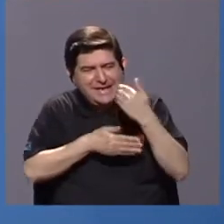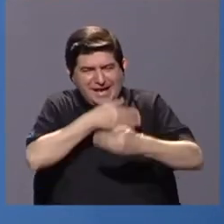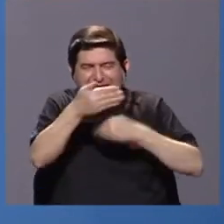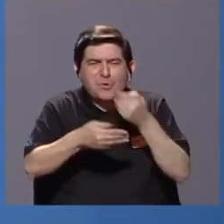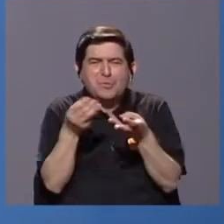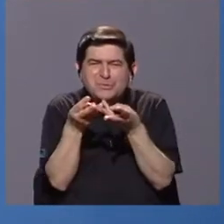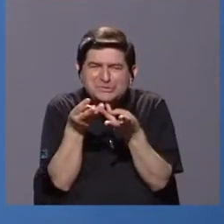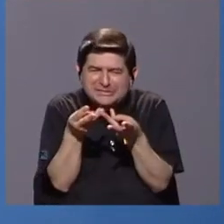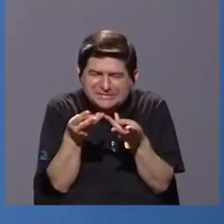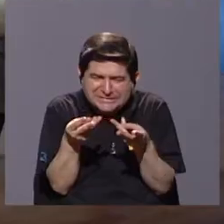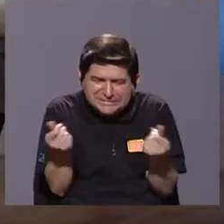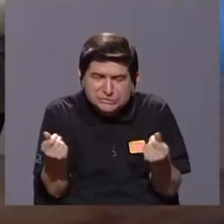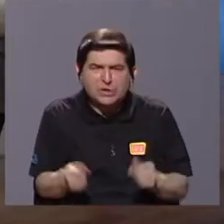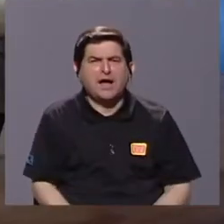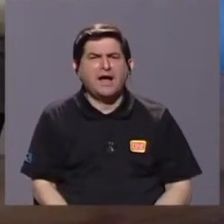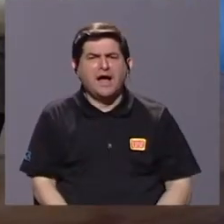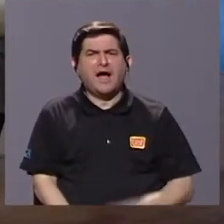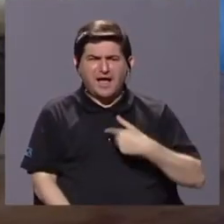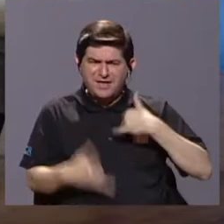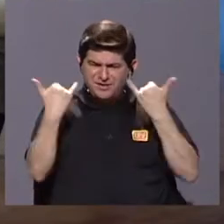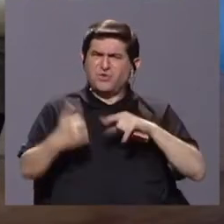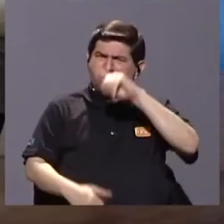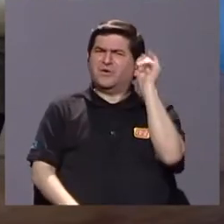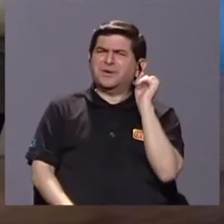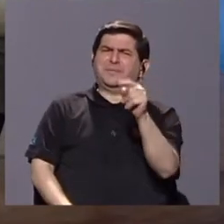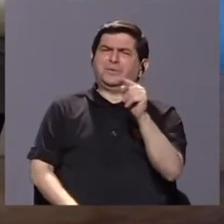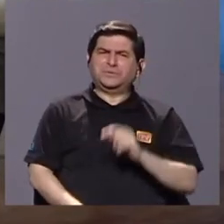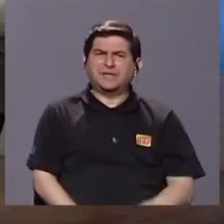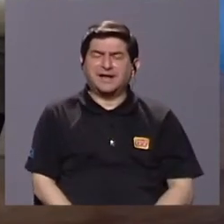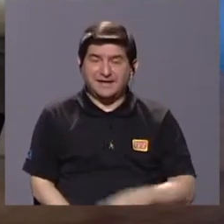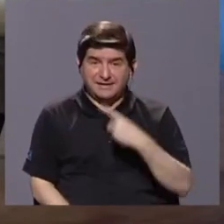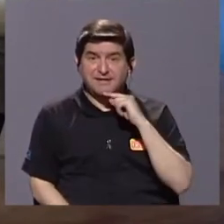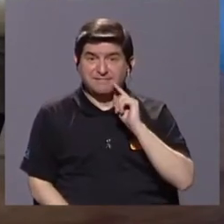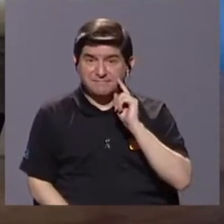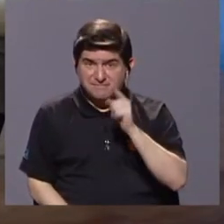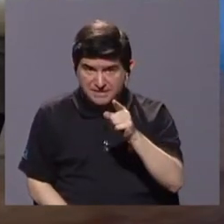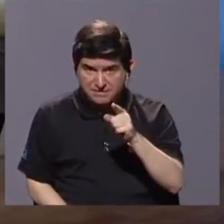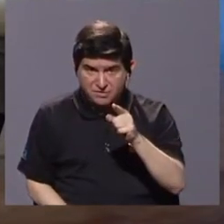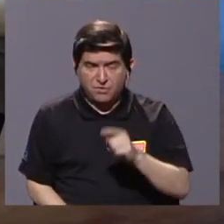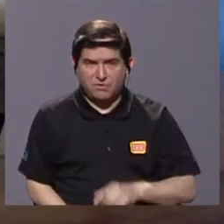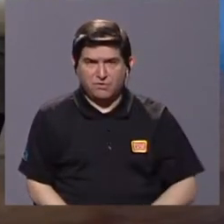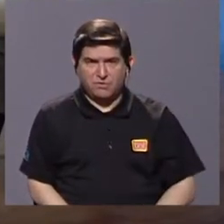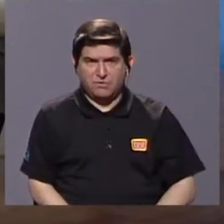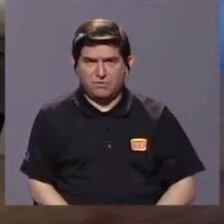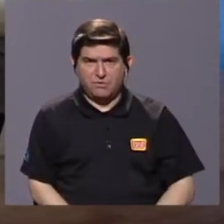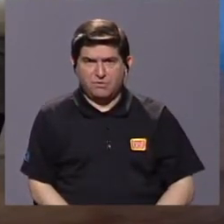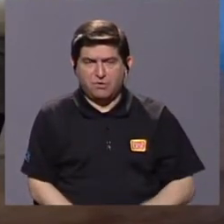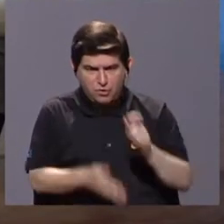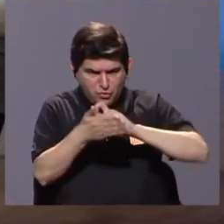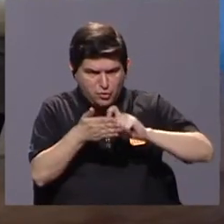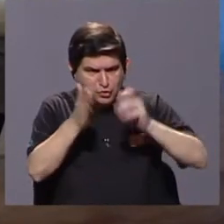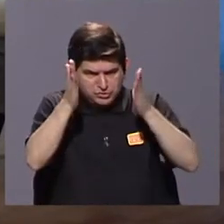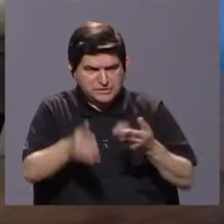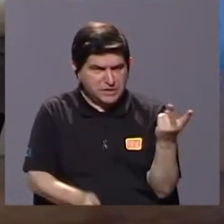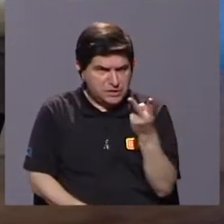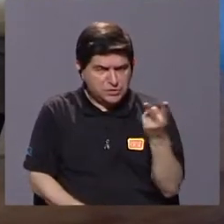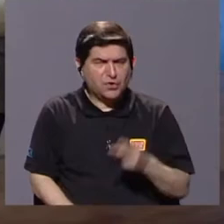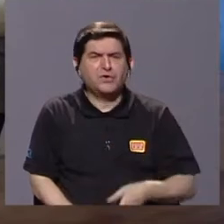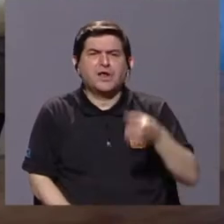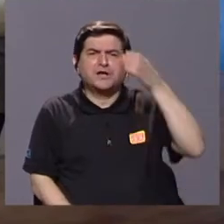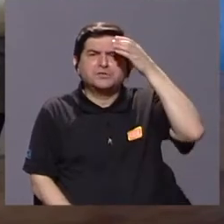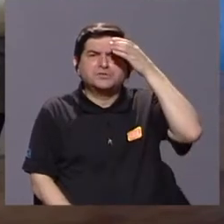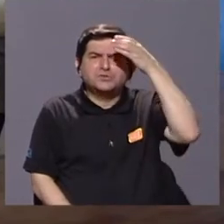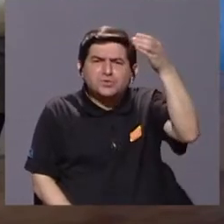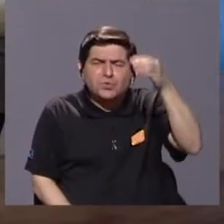de deterioro. Casualmente, que le voy a preguntar, usted menciona, bueno, ustedes autores mencionan que la cultura